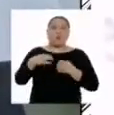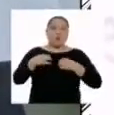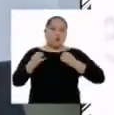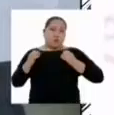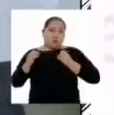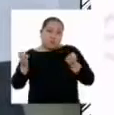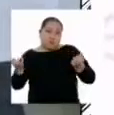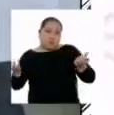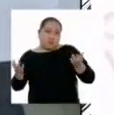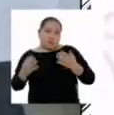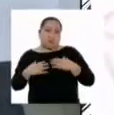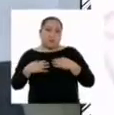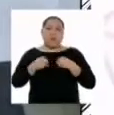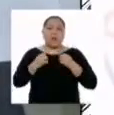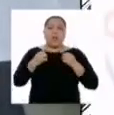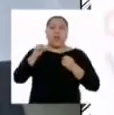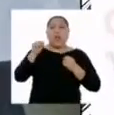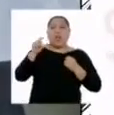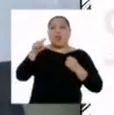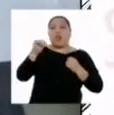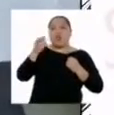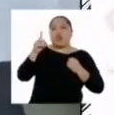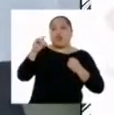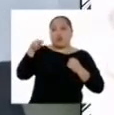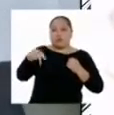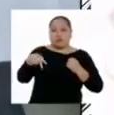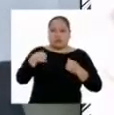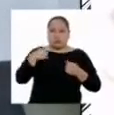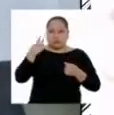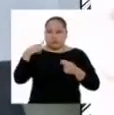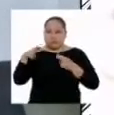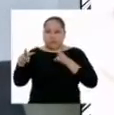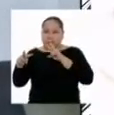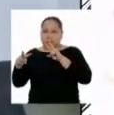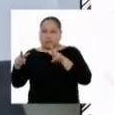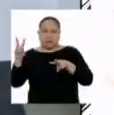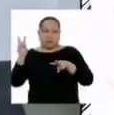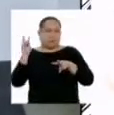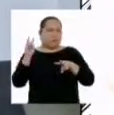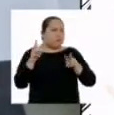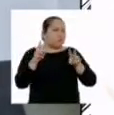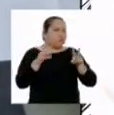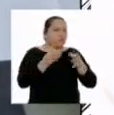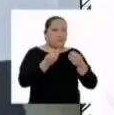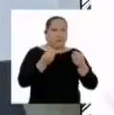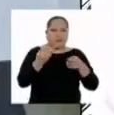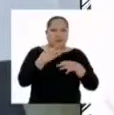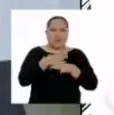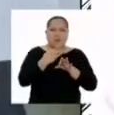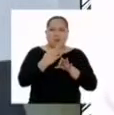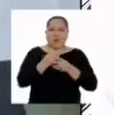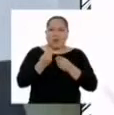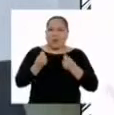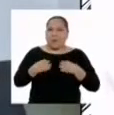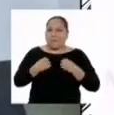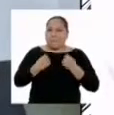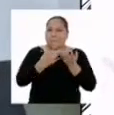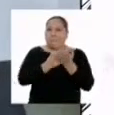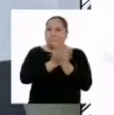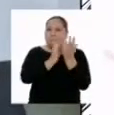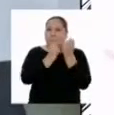tu propia ropa, que puede estar hecha de algodón. Estoy seguro que vas a encontrar muchos tipos de plantas o sus derivados.